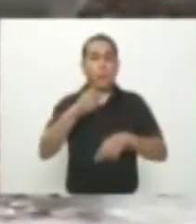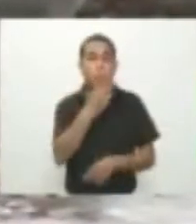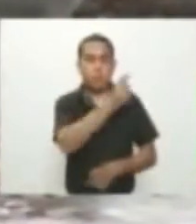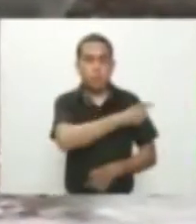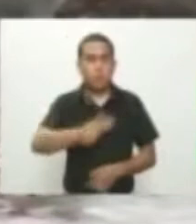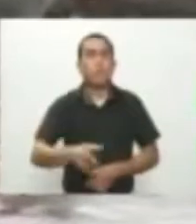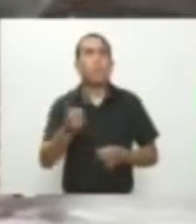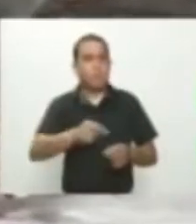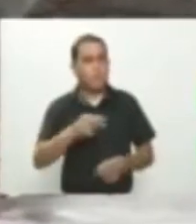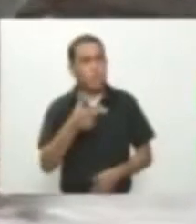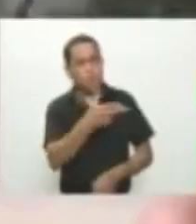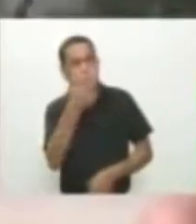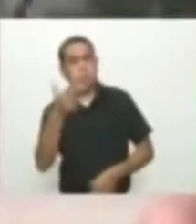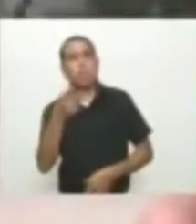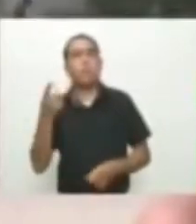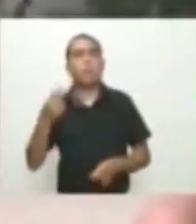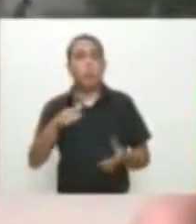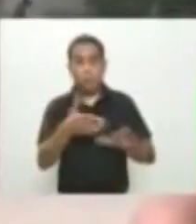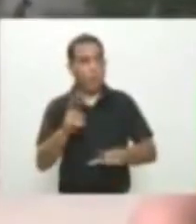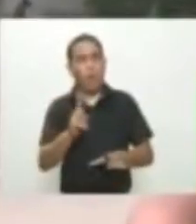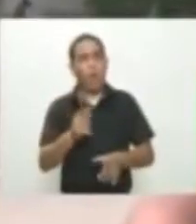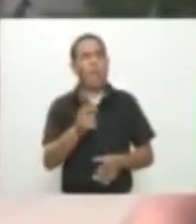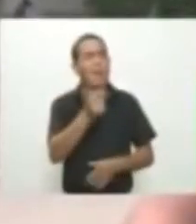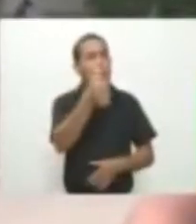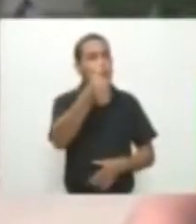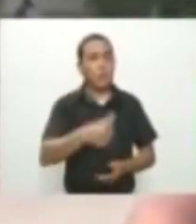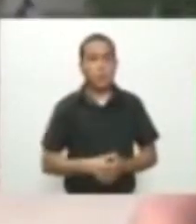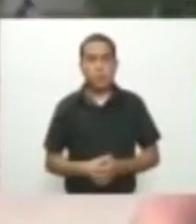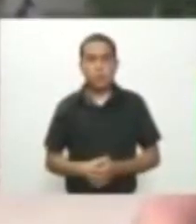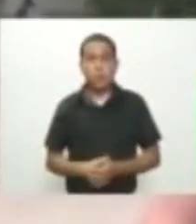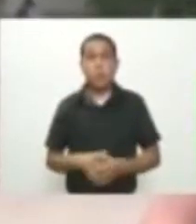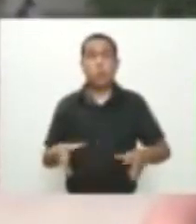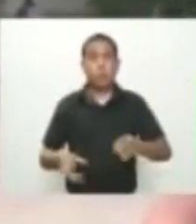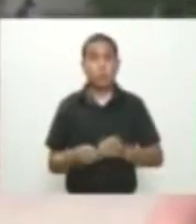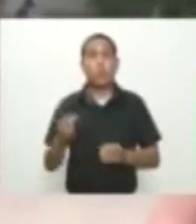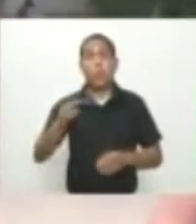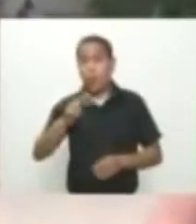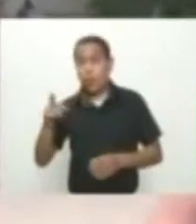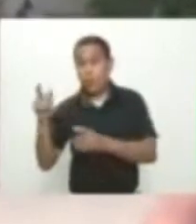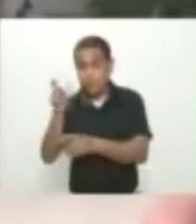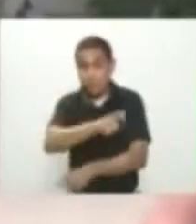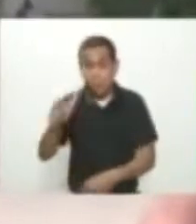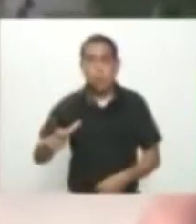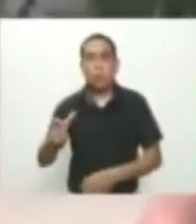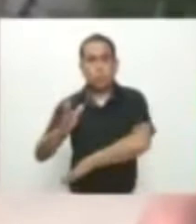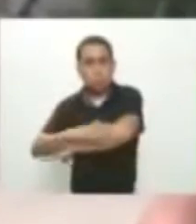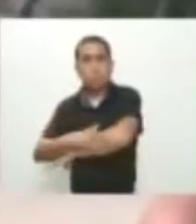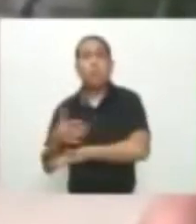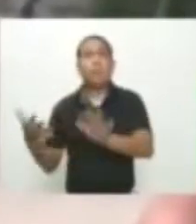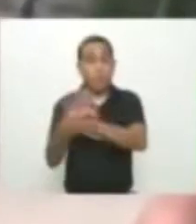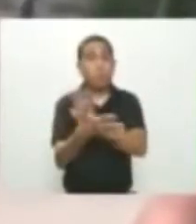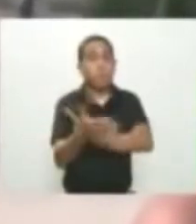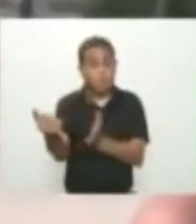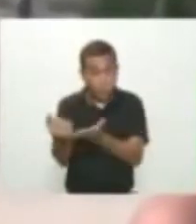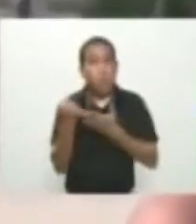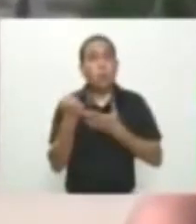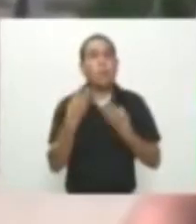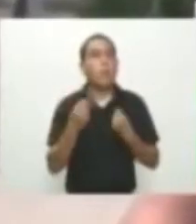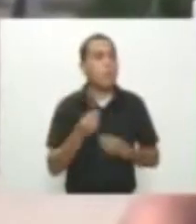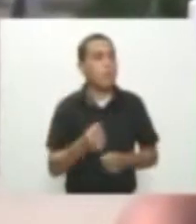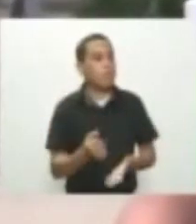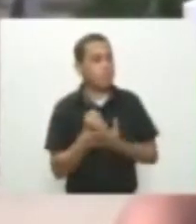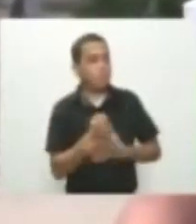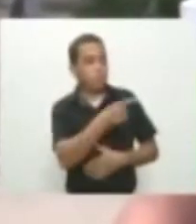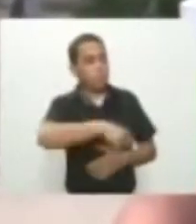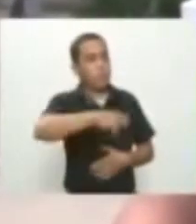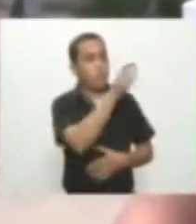uniformados que resultaron heridos De todos los ciudadanos que a través de sus informaciones valiosas han servido para lograr